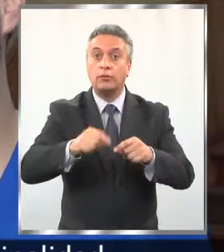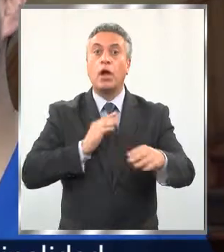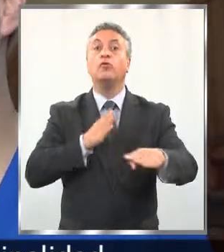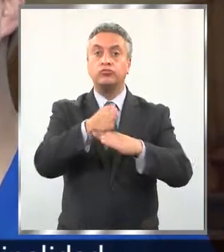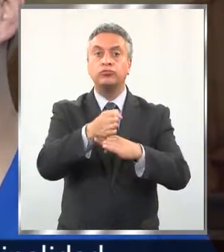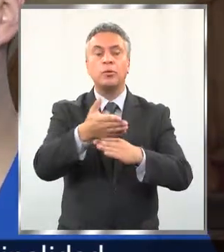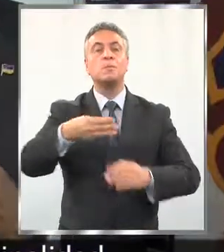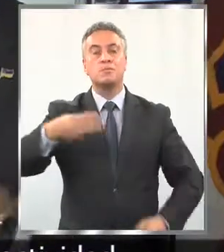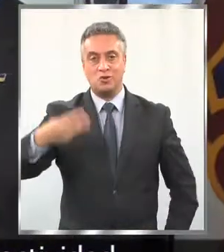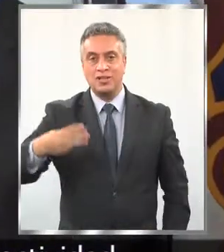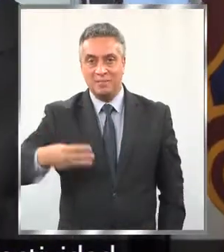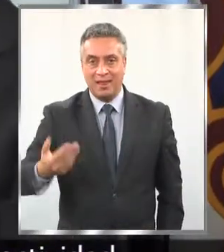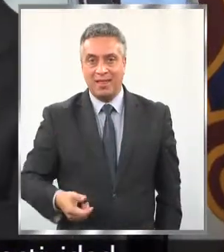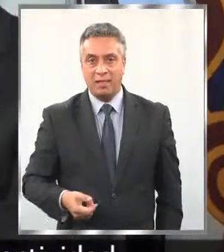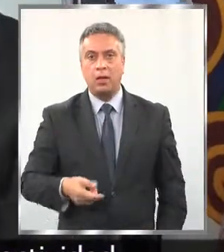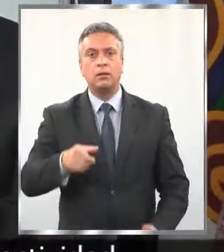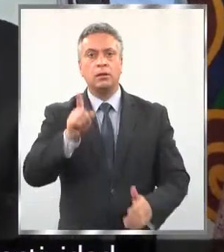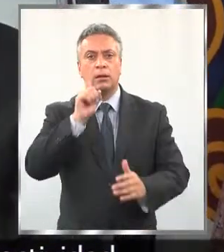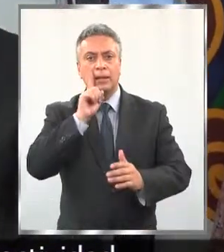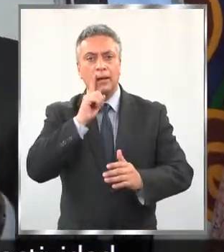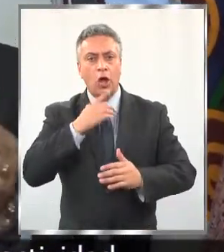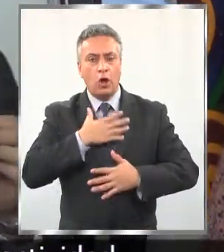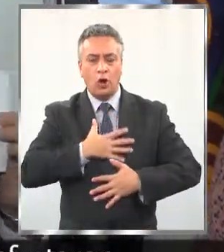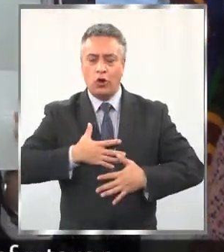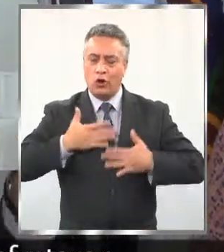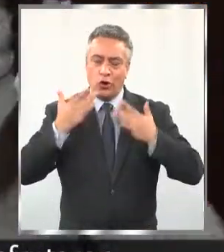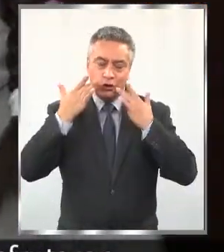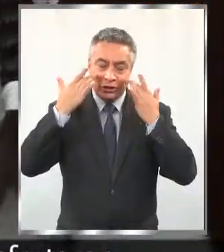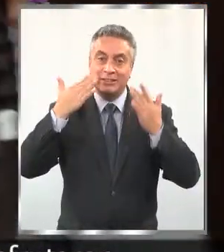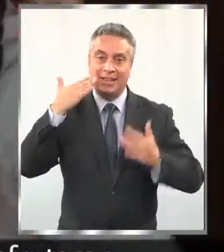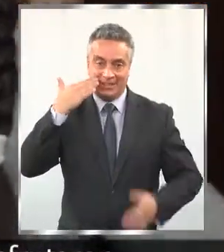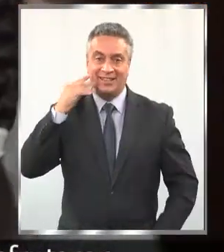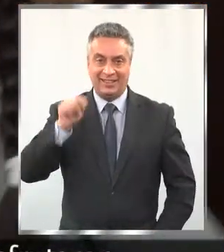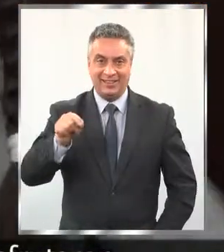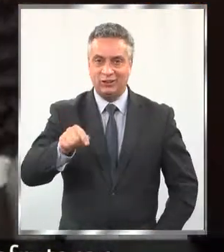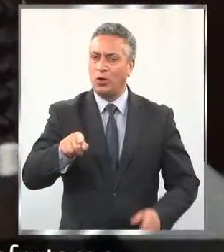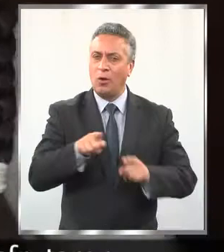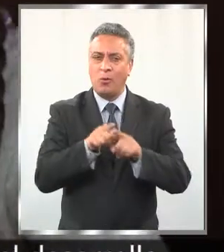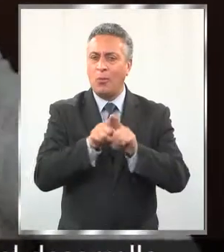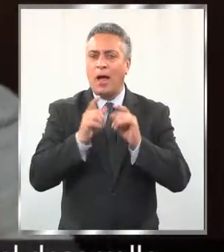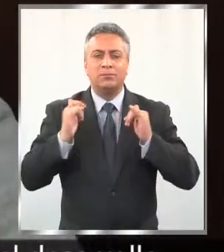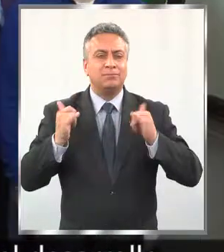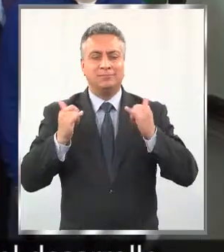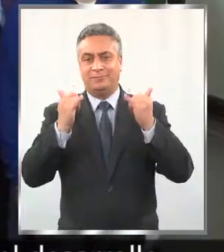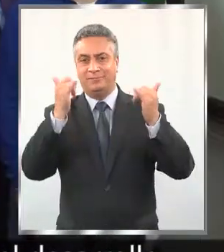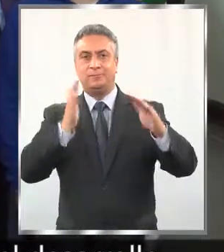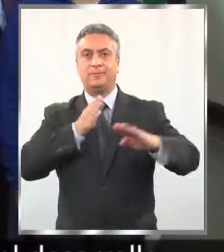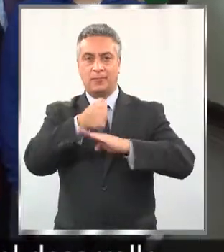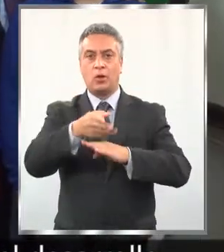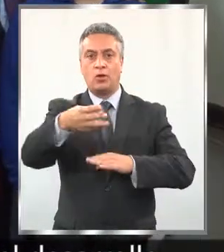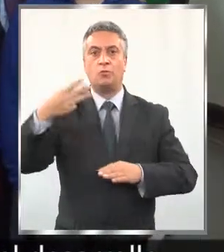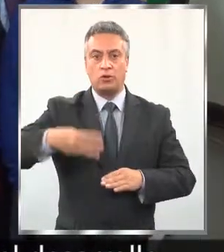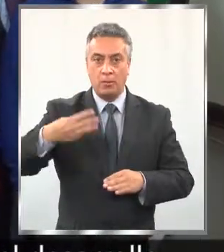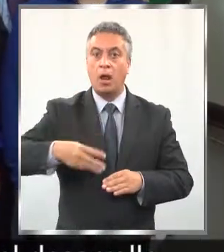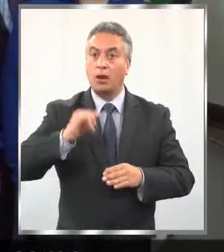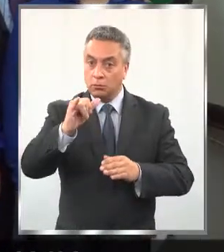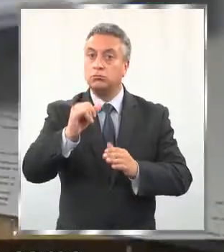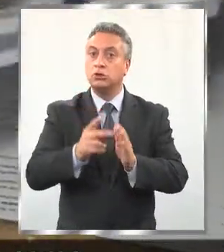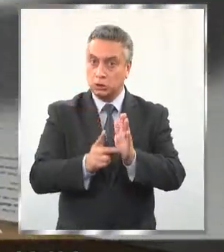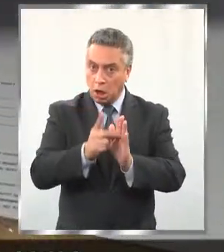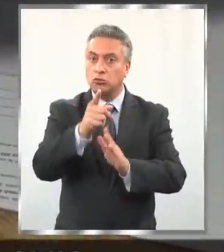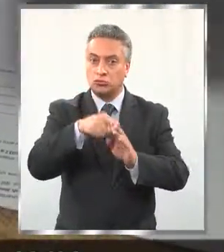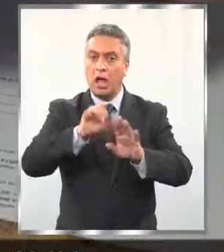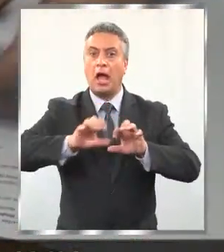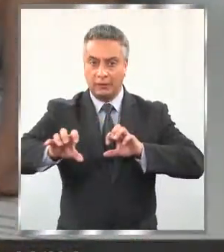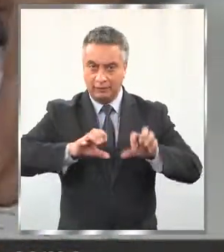tocó la municipalidad. Los más contentos con esta actividad fueron los niños, quienes disfrutaron la visita al municipio y también el desarrollo de